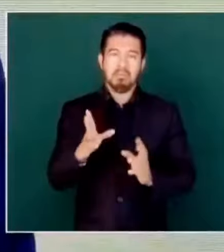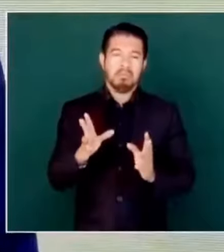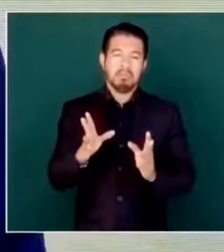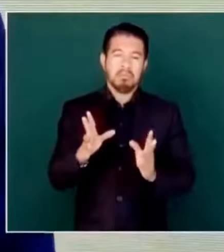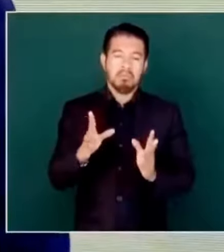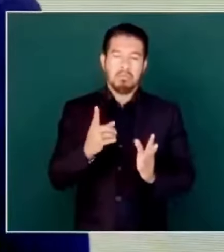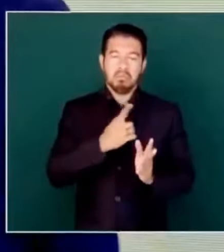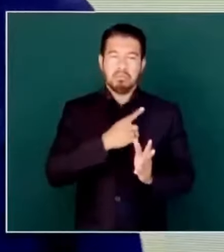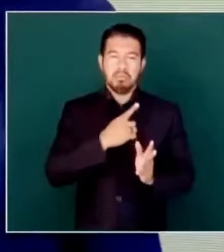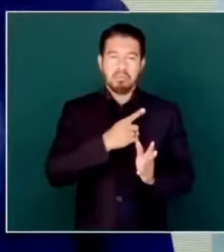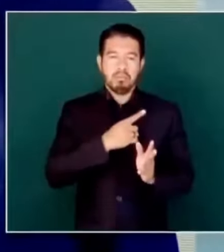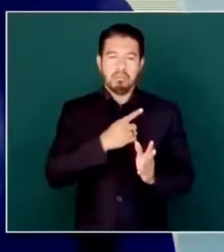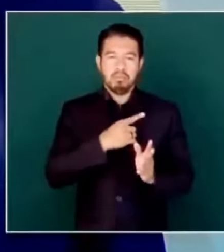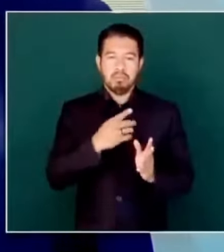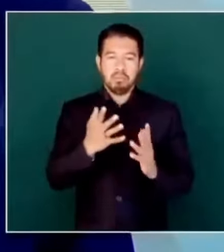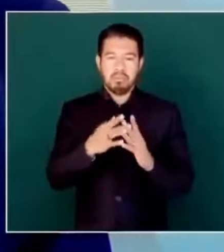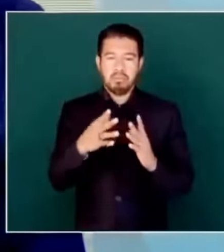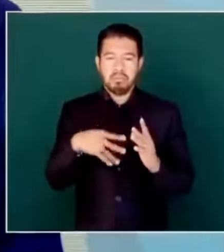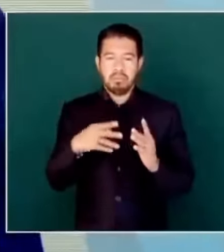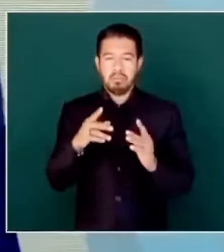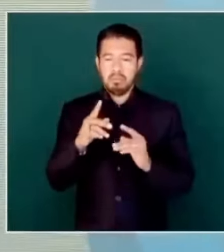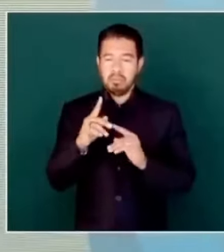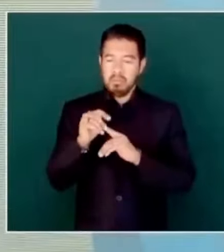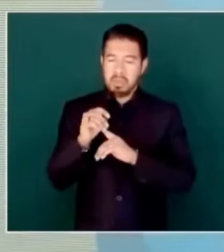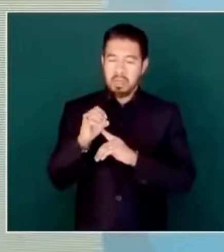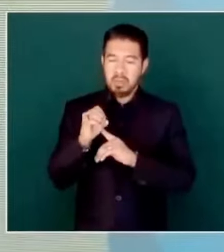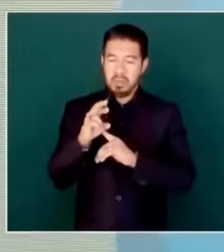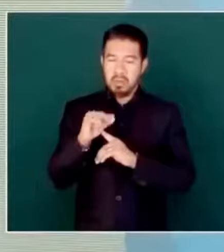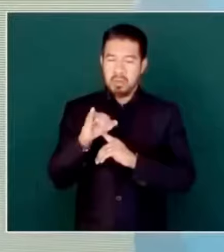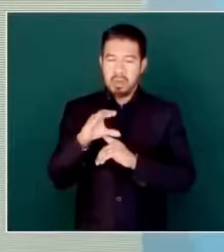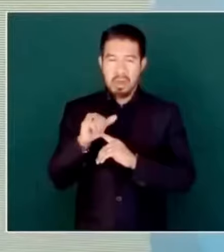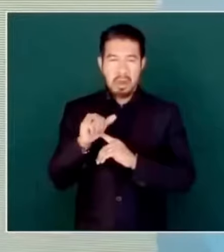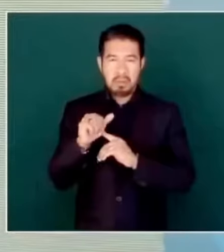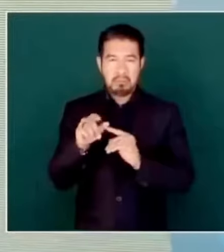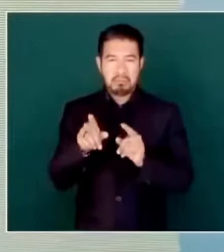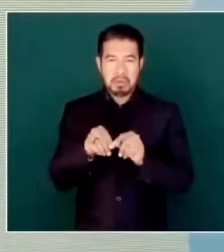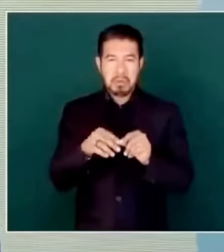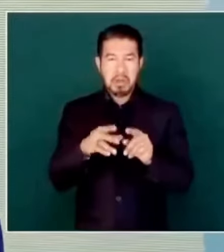desprendido,